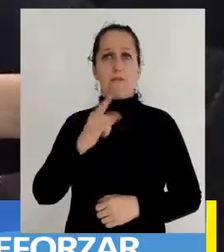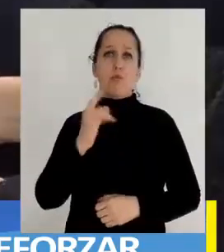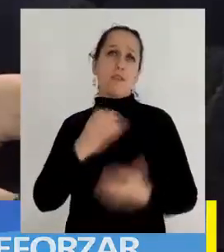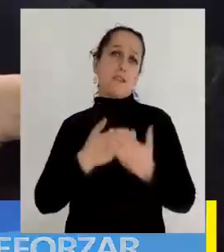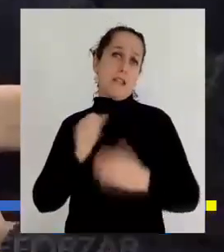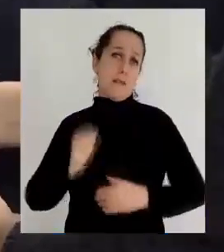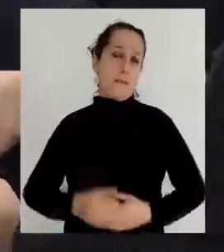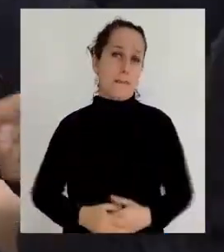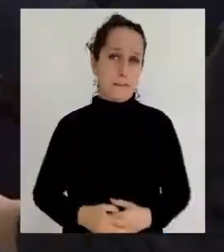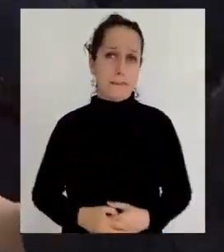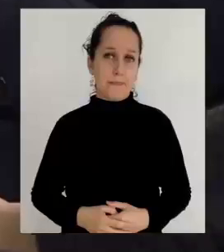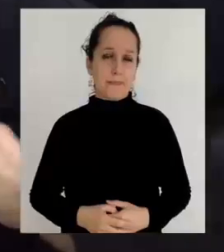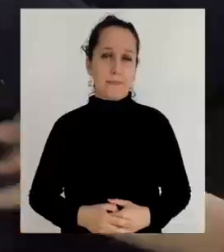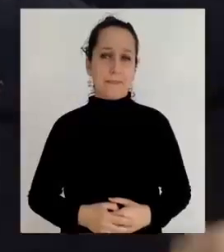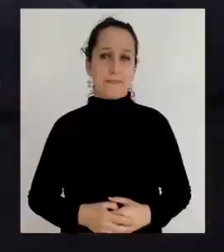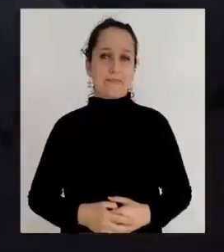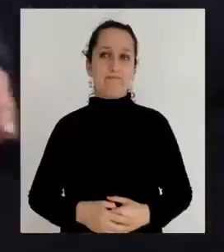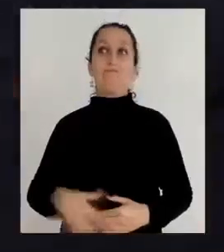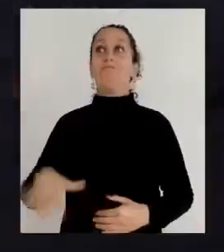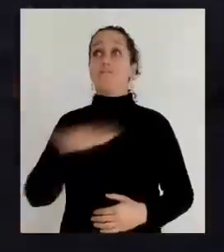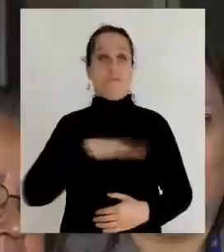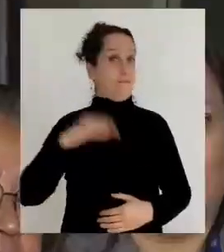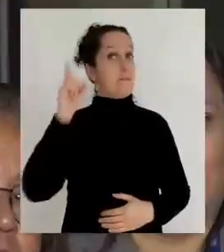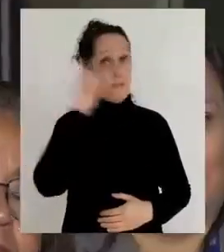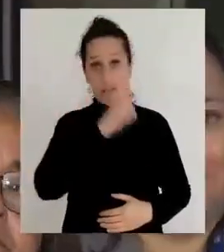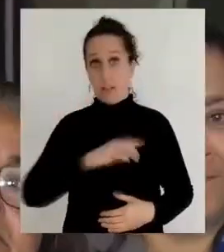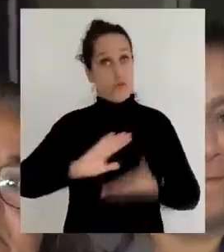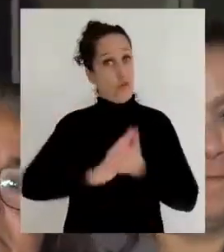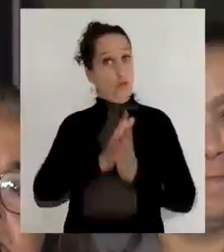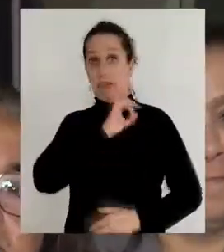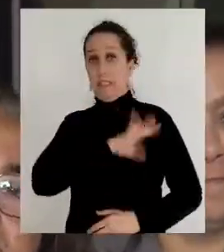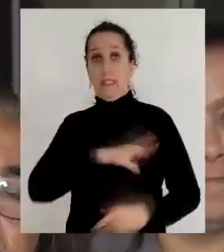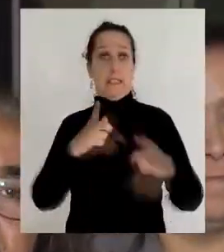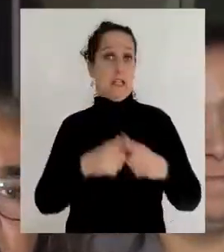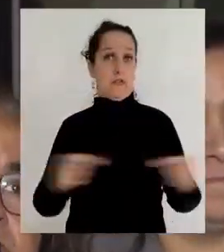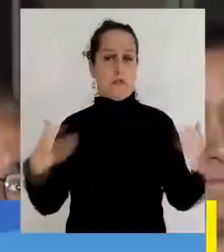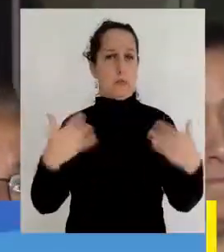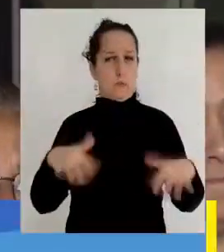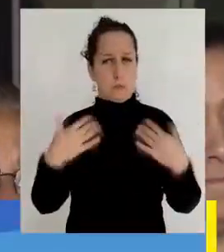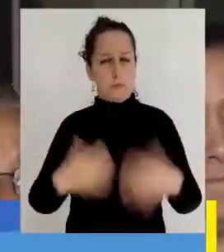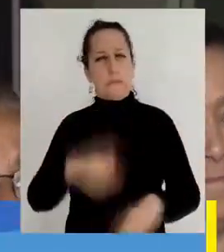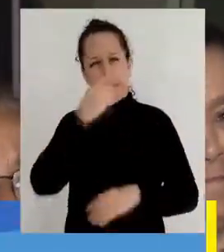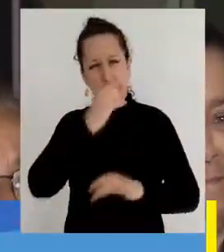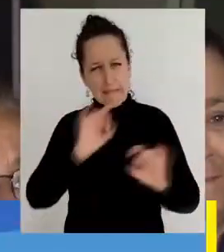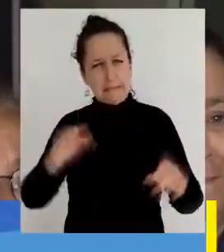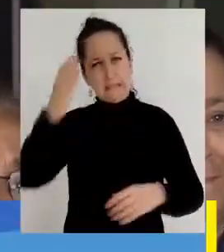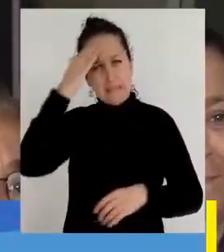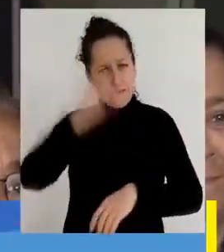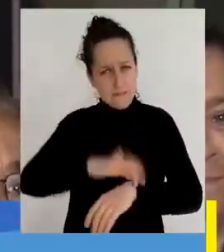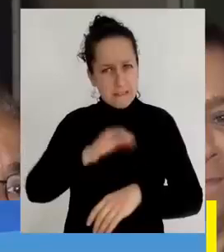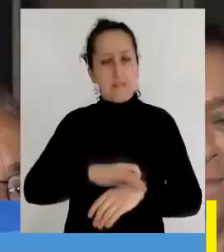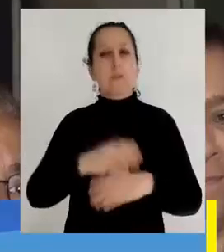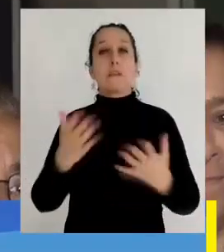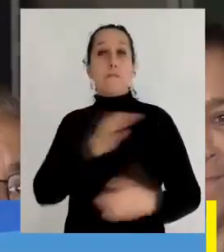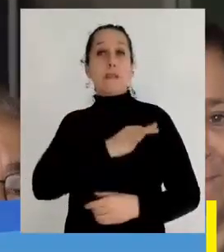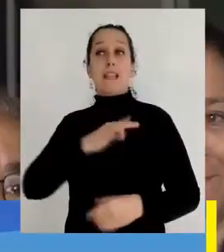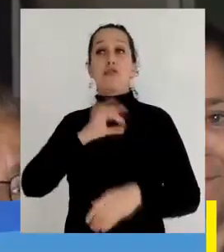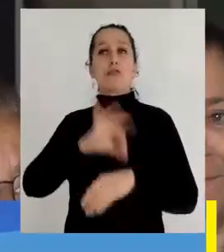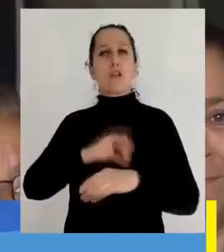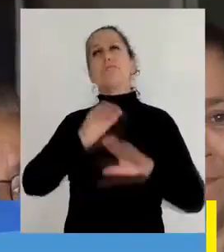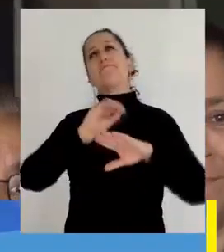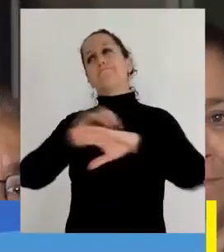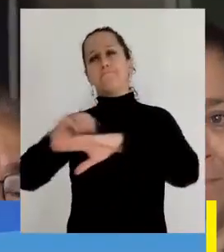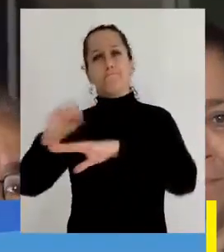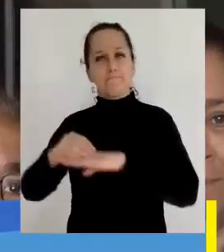influenza. Ante la compleja situación que se está viviendo en todo el país y ante el llamado también que ha realizado el Ministerio de Salud, el